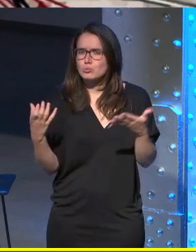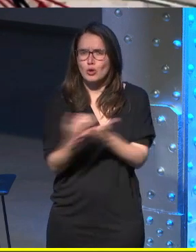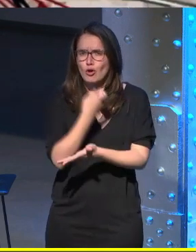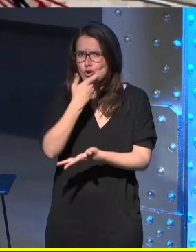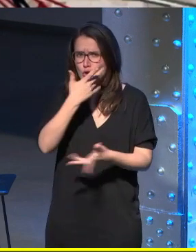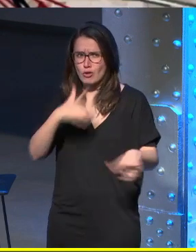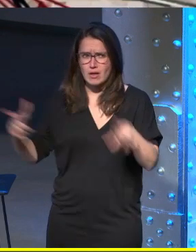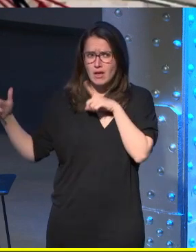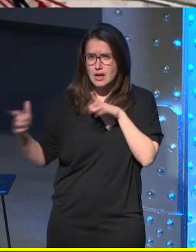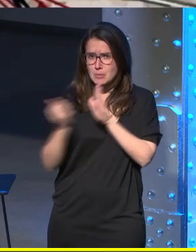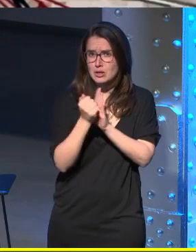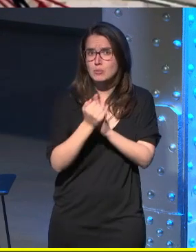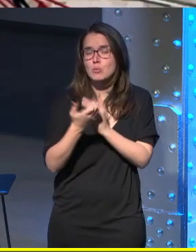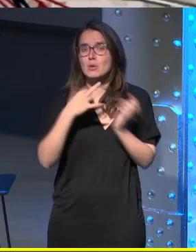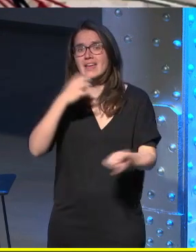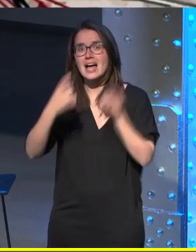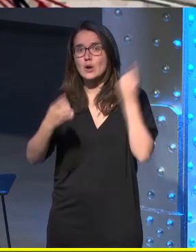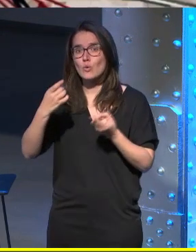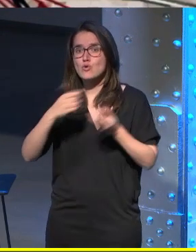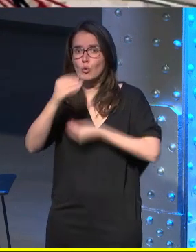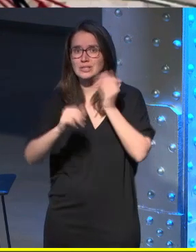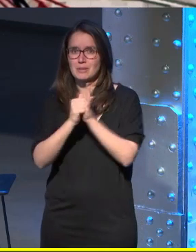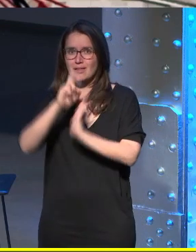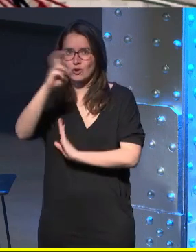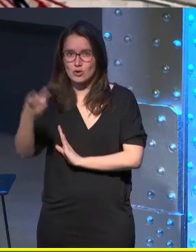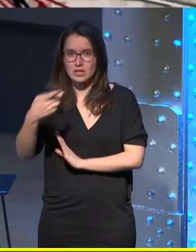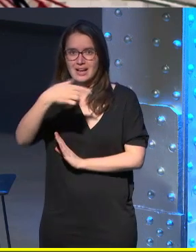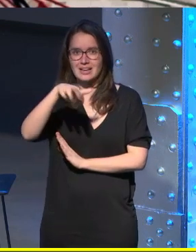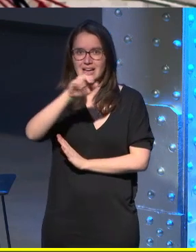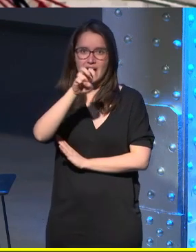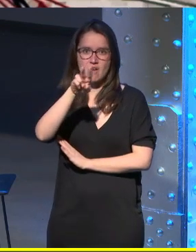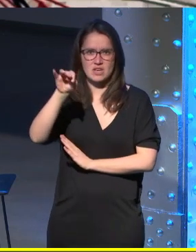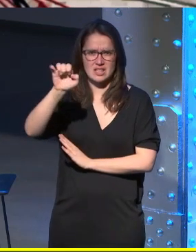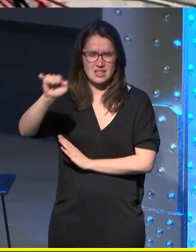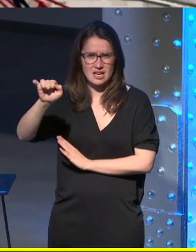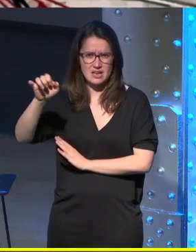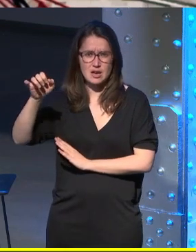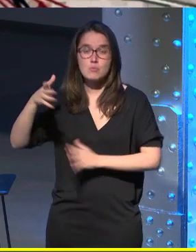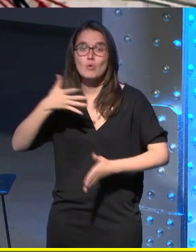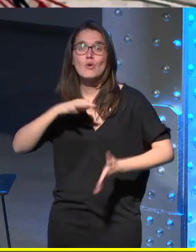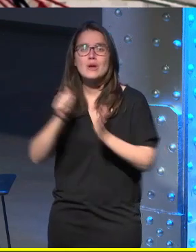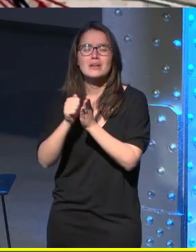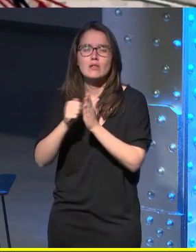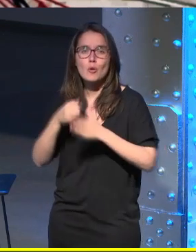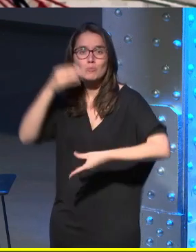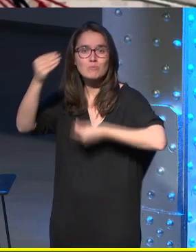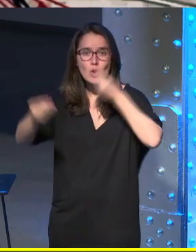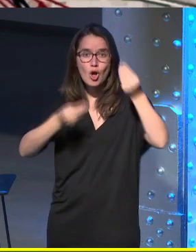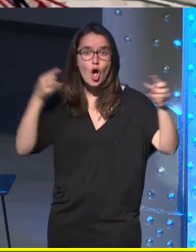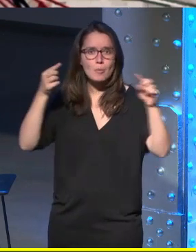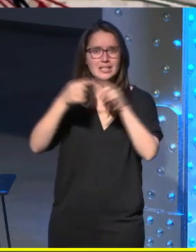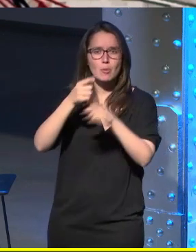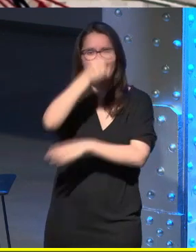pero tal vez algunos estéis familiarizados con esta otra aplicación se llama Gravity Sketch es una aplicación pensada por y para